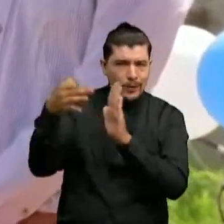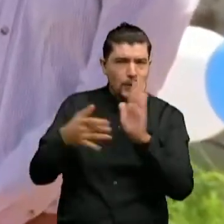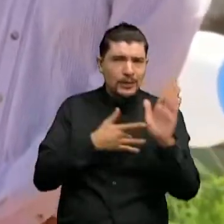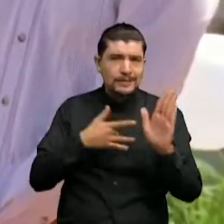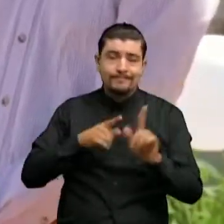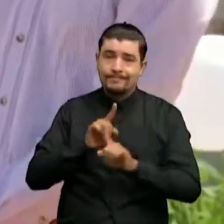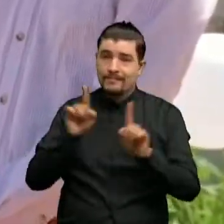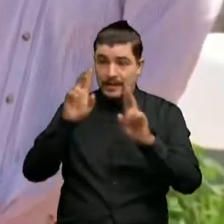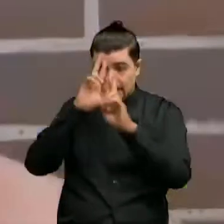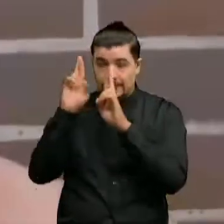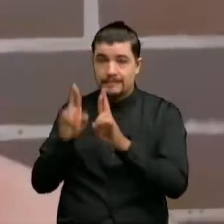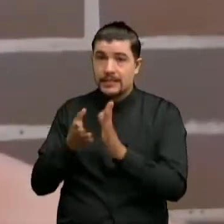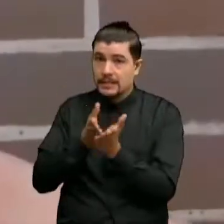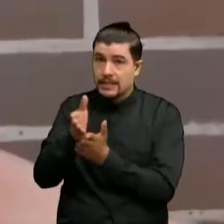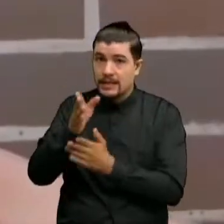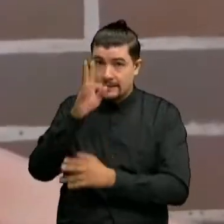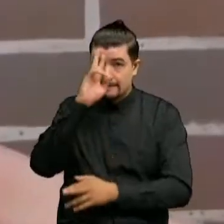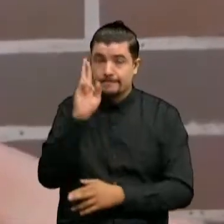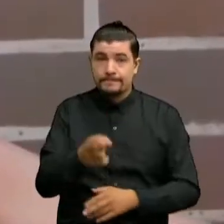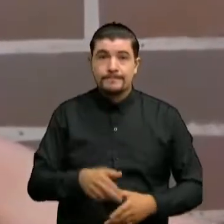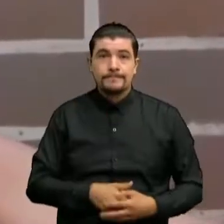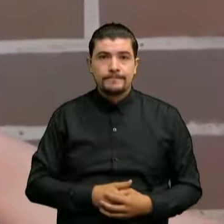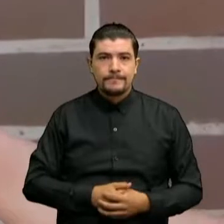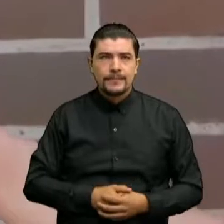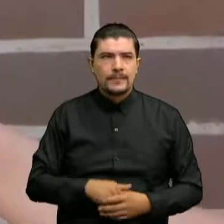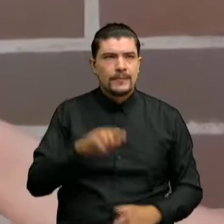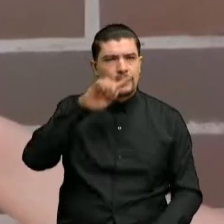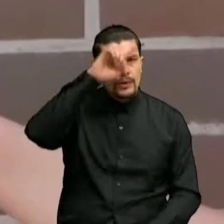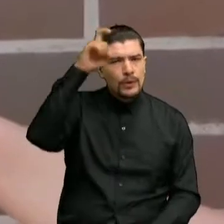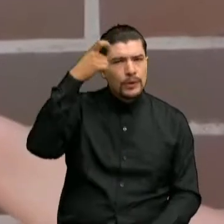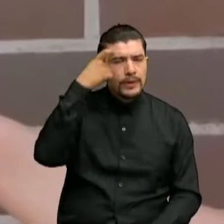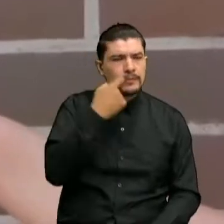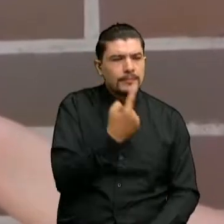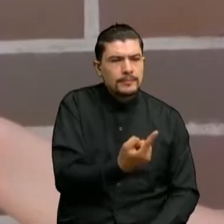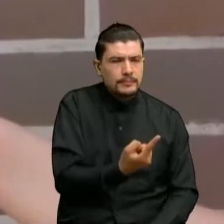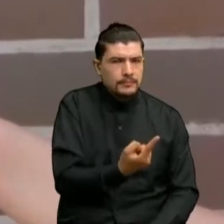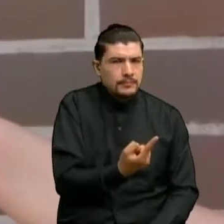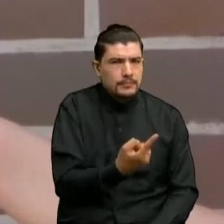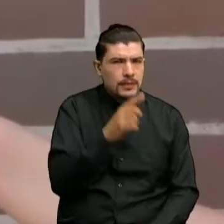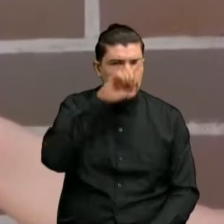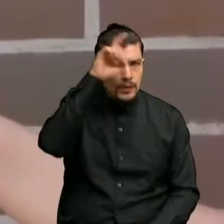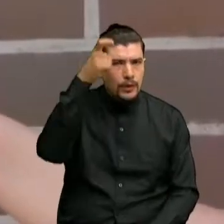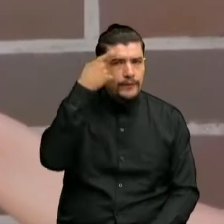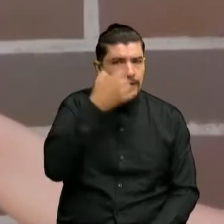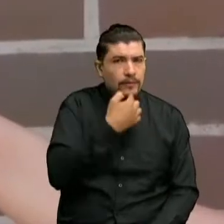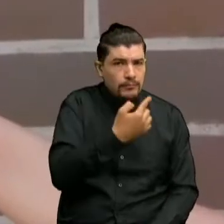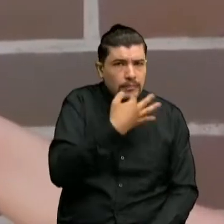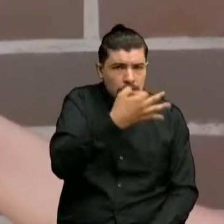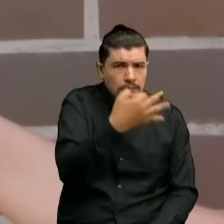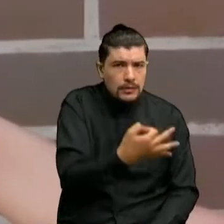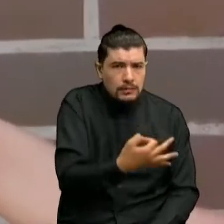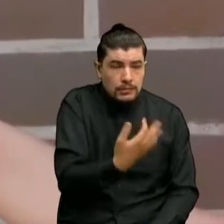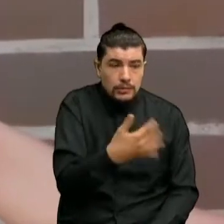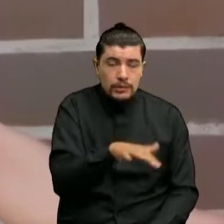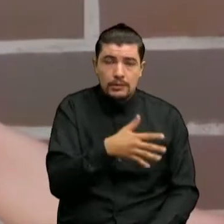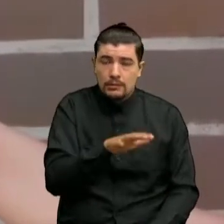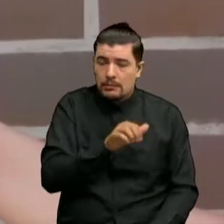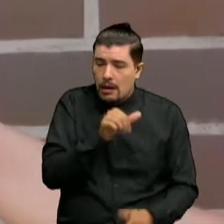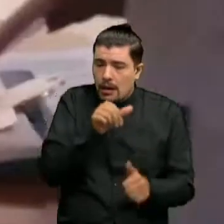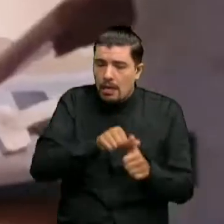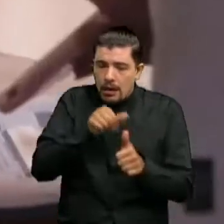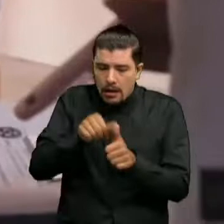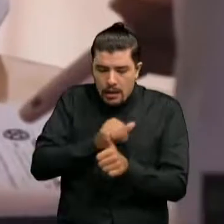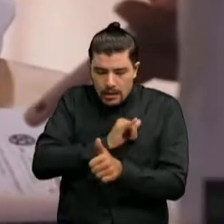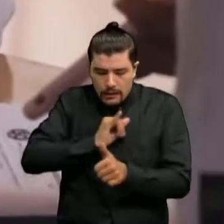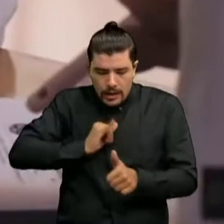de bioseguridad El gobierno realmente ha hecho algo que es muy cierto y a ese punto hemos llegado de que cada quien es el